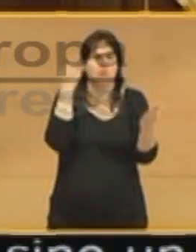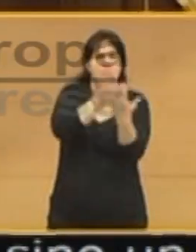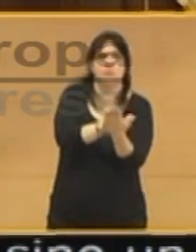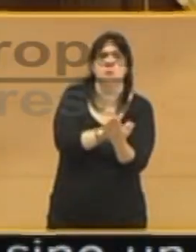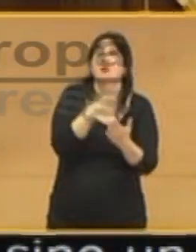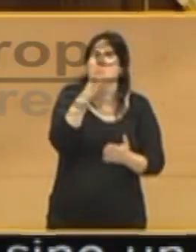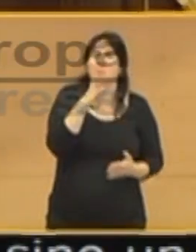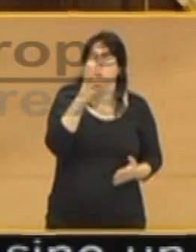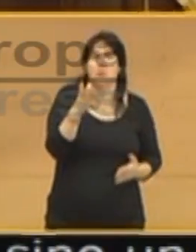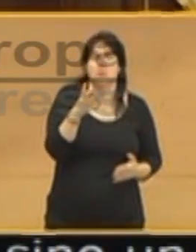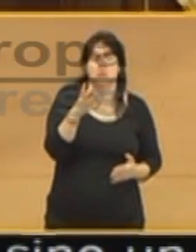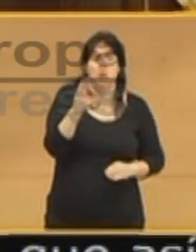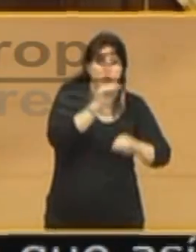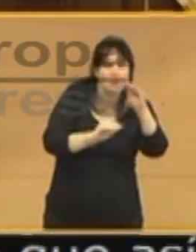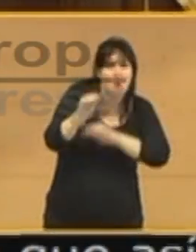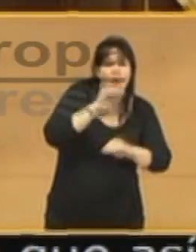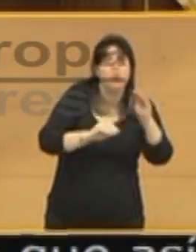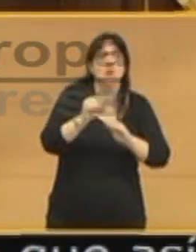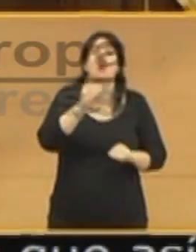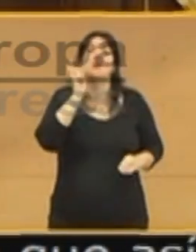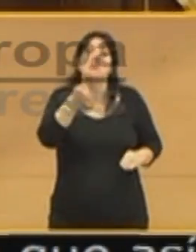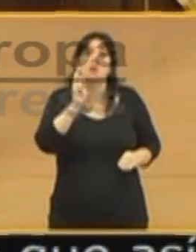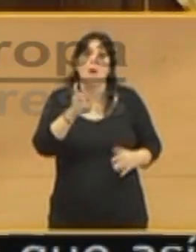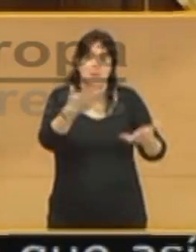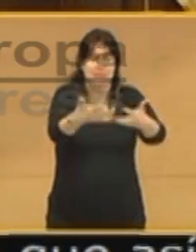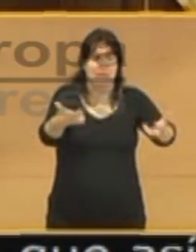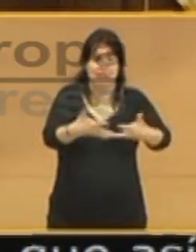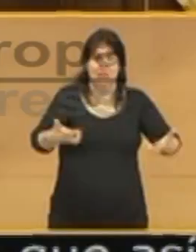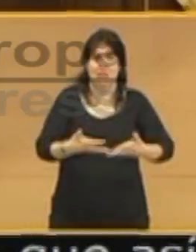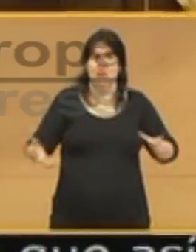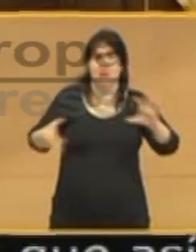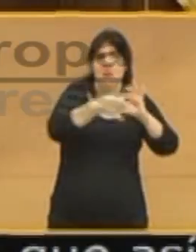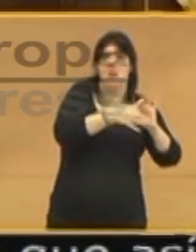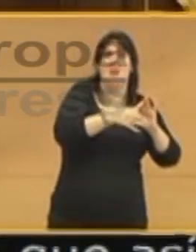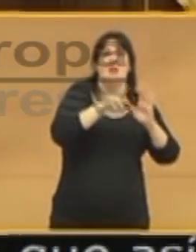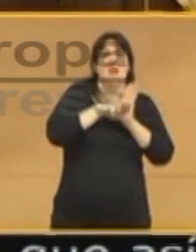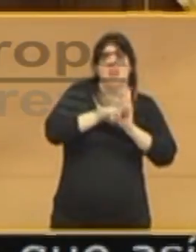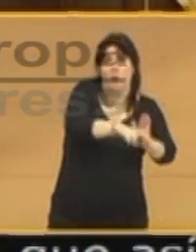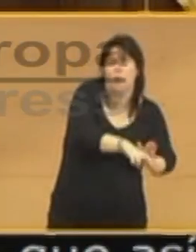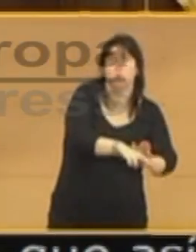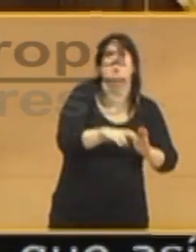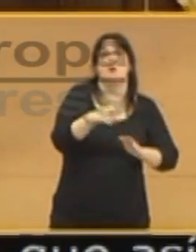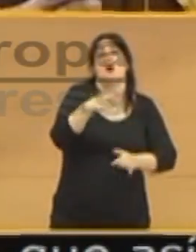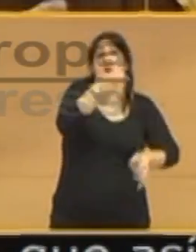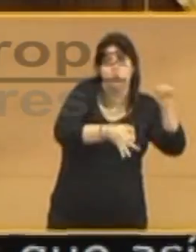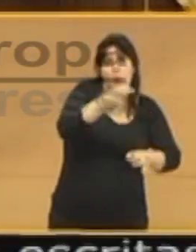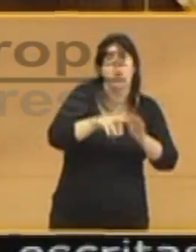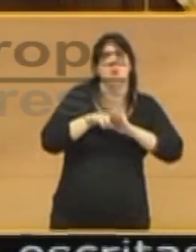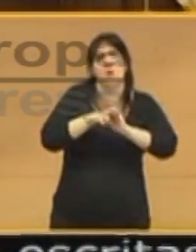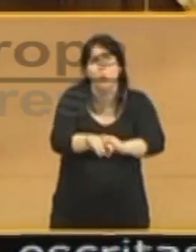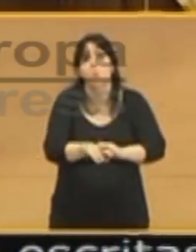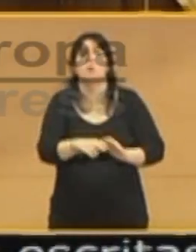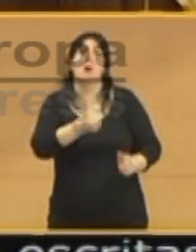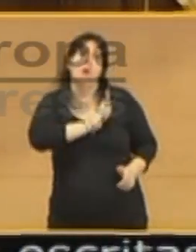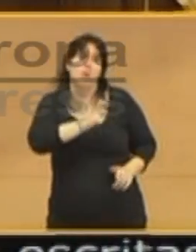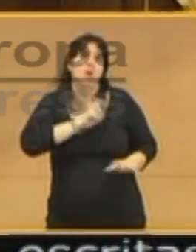soluciones exclusivamente escritas sobre la base del recurso a los jueces, o a los policías, o a los guardias civiles, o incluso al jefe de Estado,